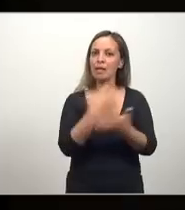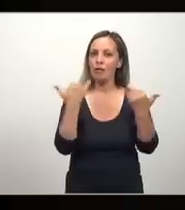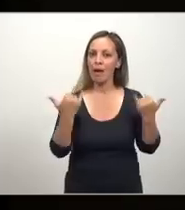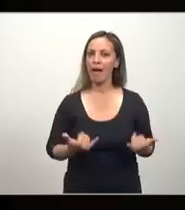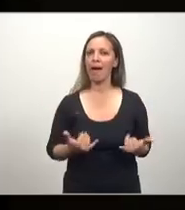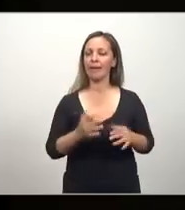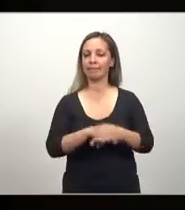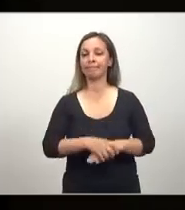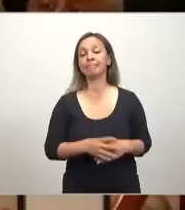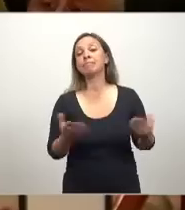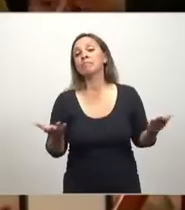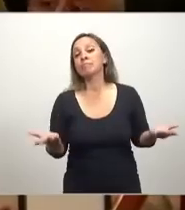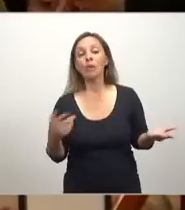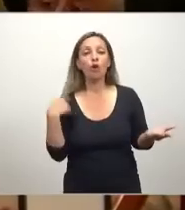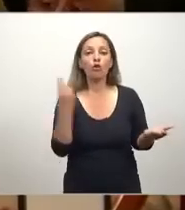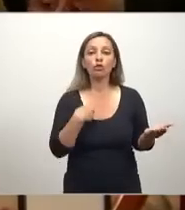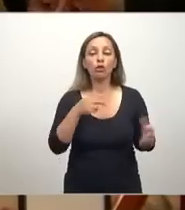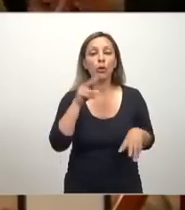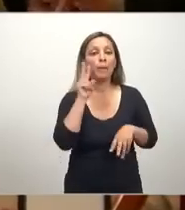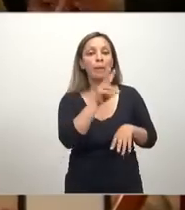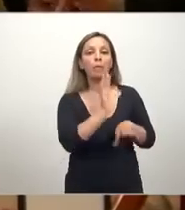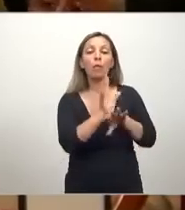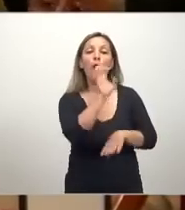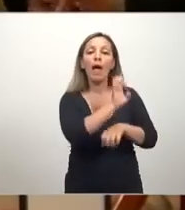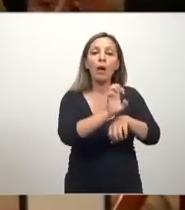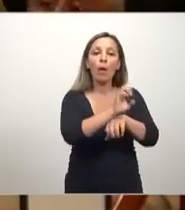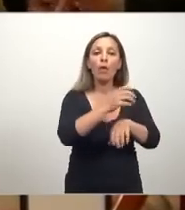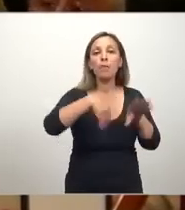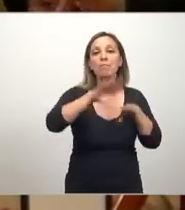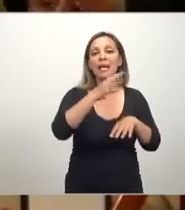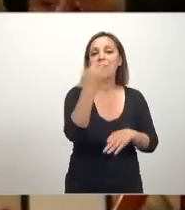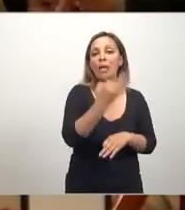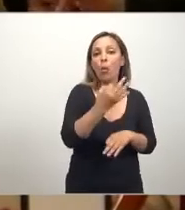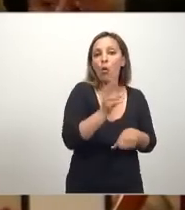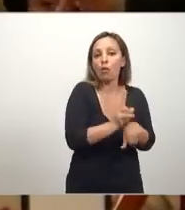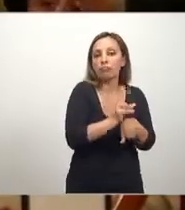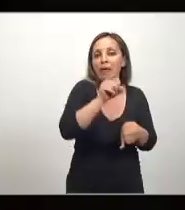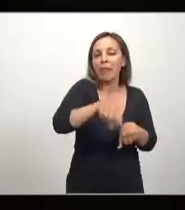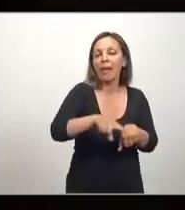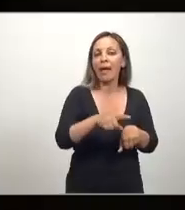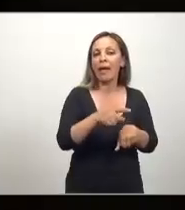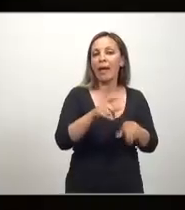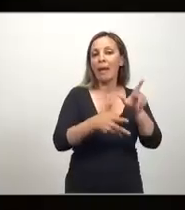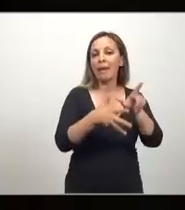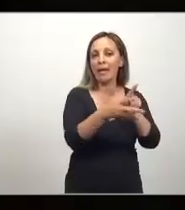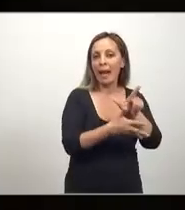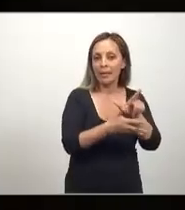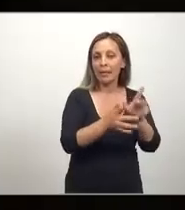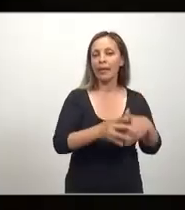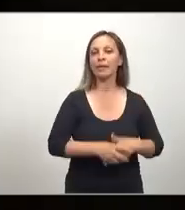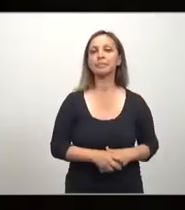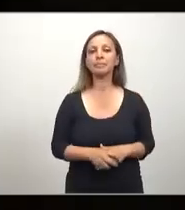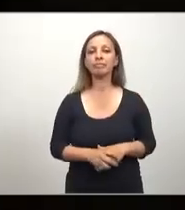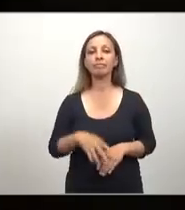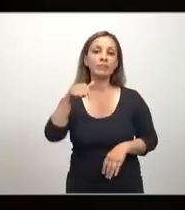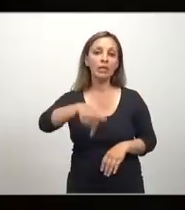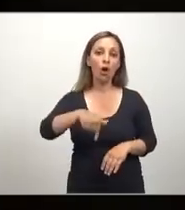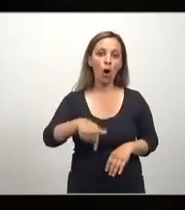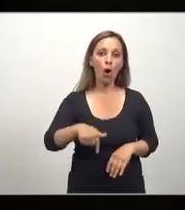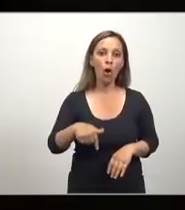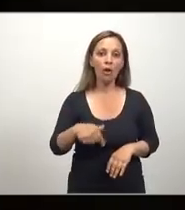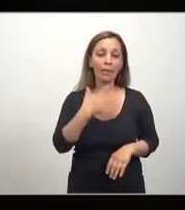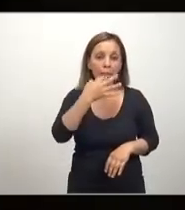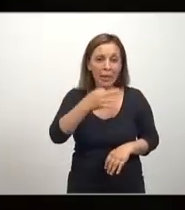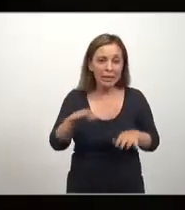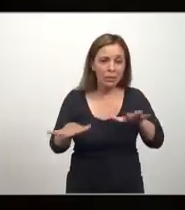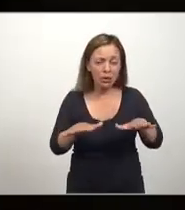daño a nuestros países, ¿no? Nosotros dejamos a Ecuador como el segundo más seguro de América Latina, el segundo país más seguro. Hoy estamos, es